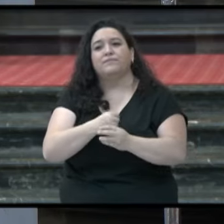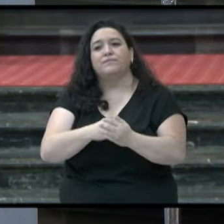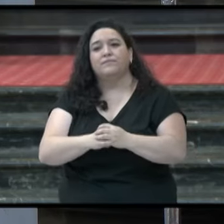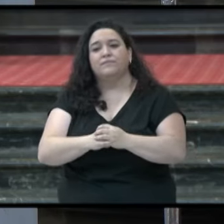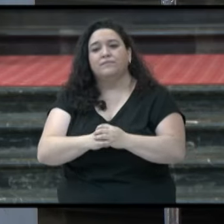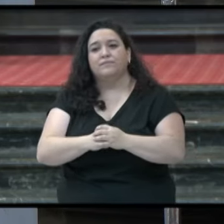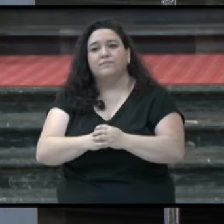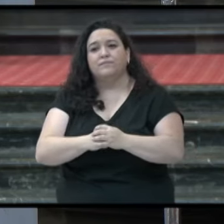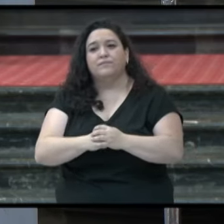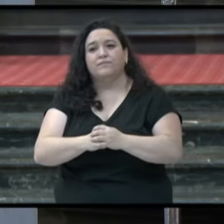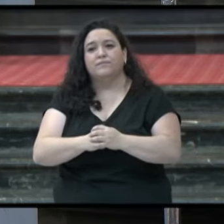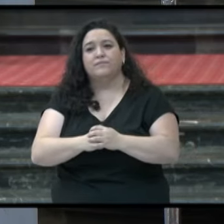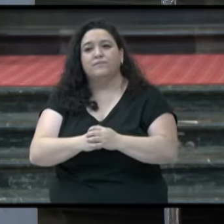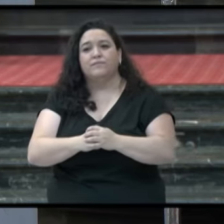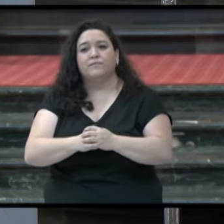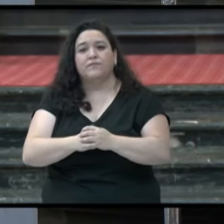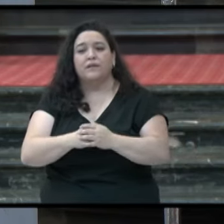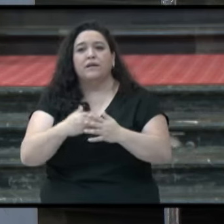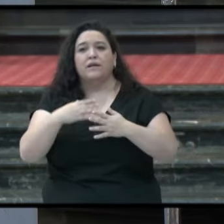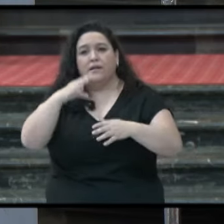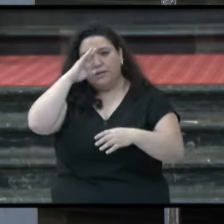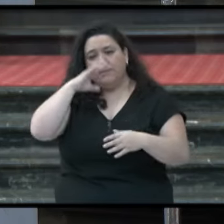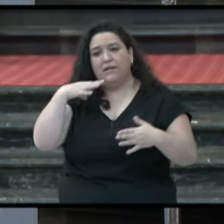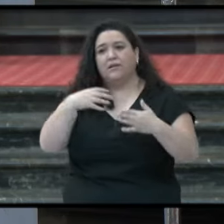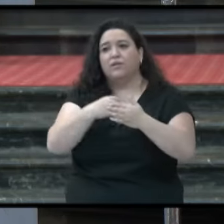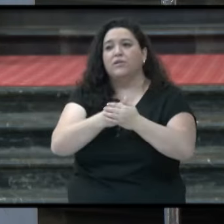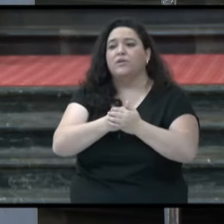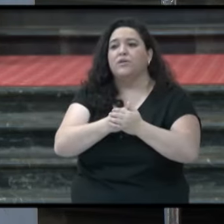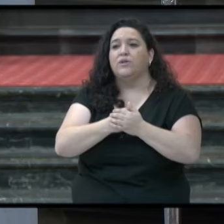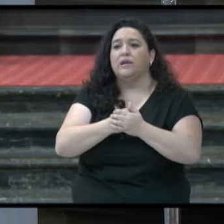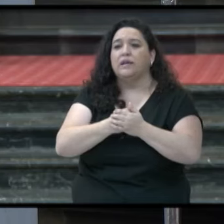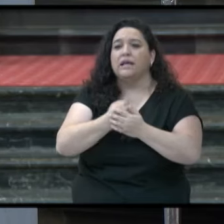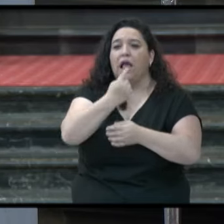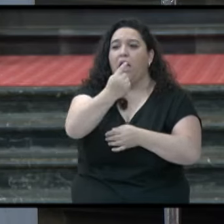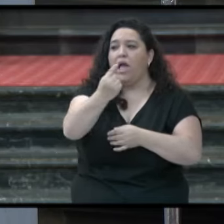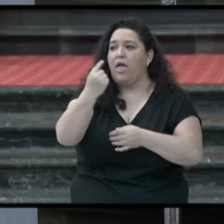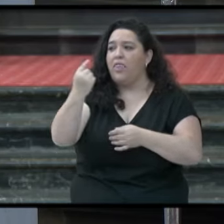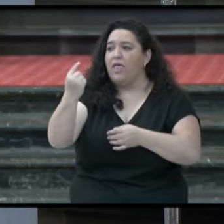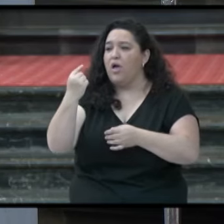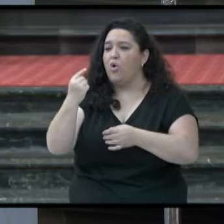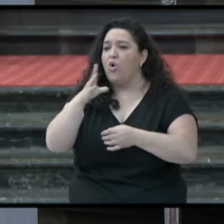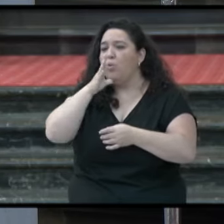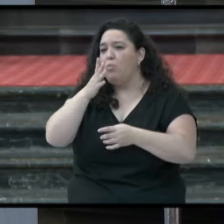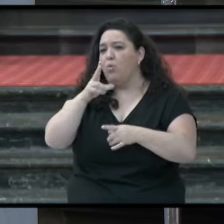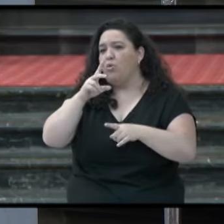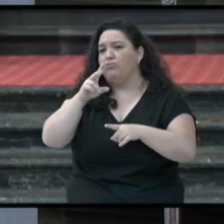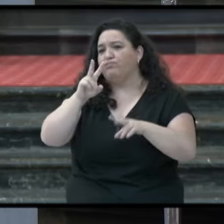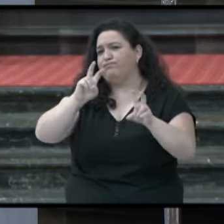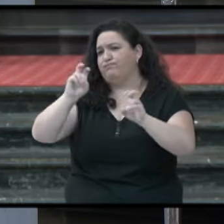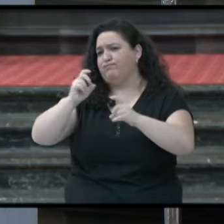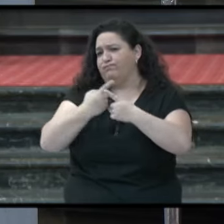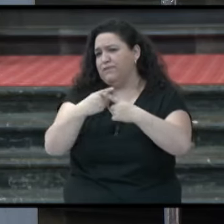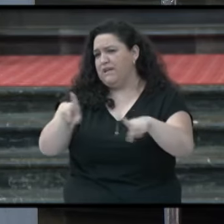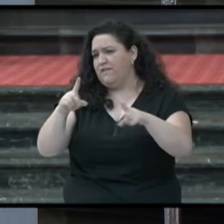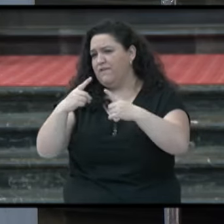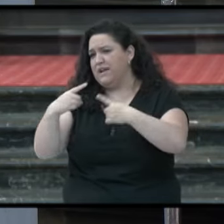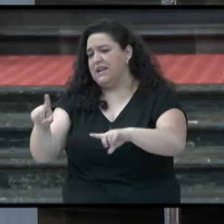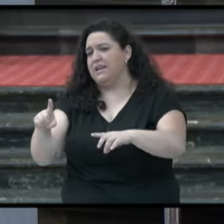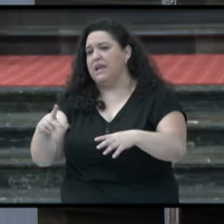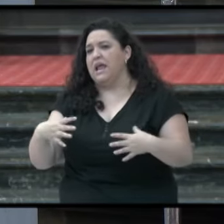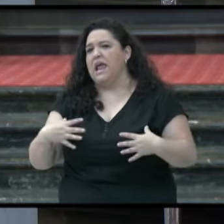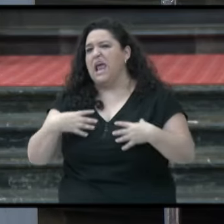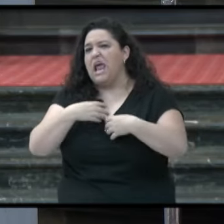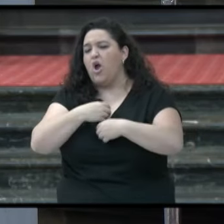¿Cuál es el mal que padecemos todos? En cada caso con sus variantes. El egoísmo,